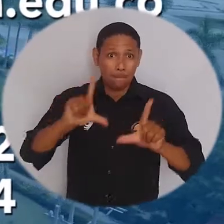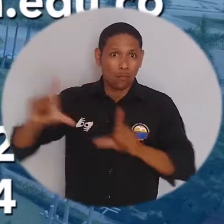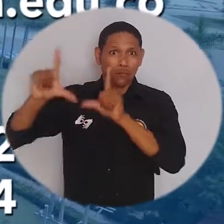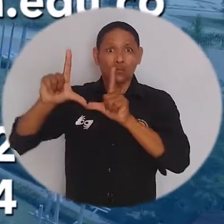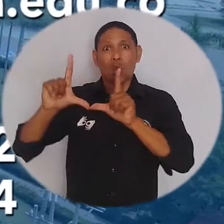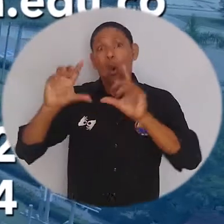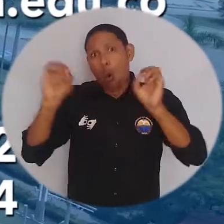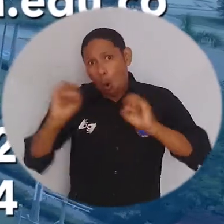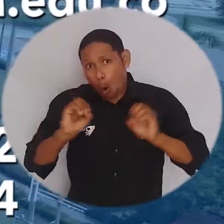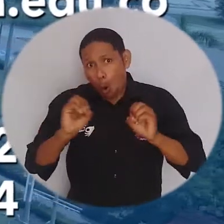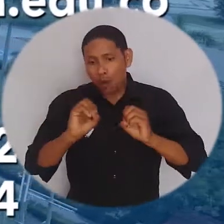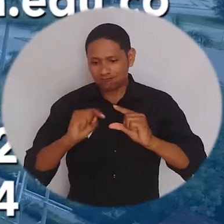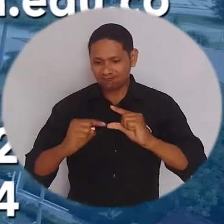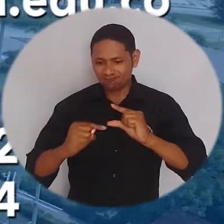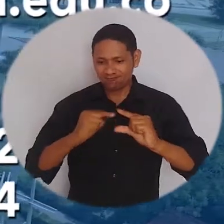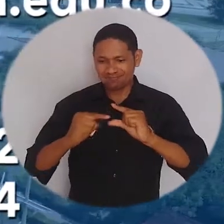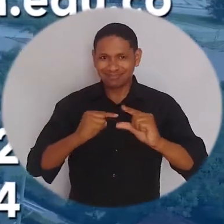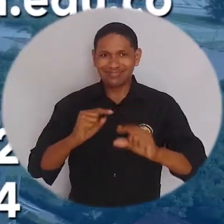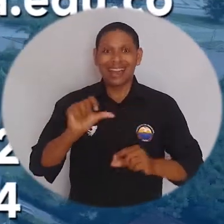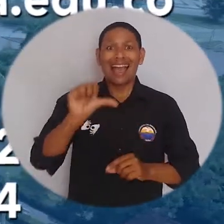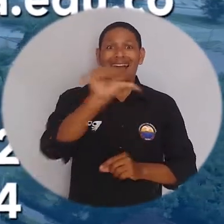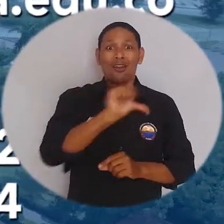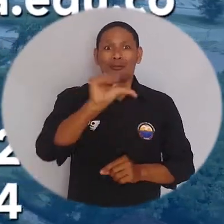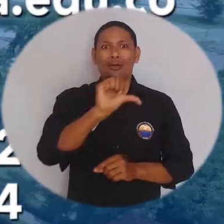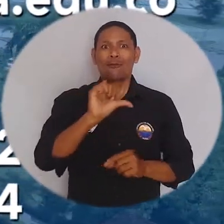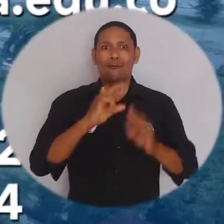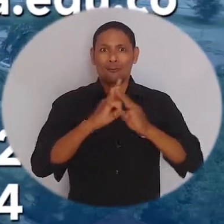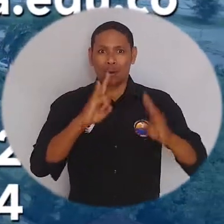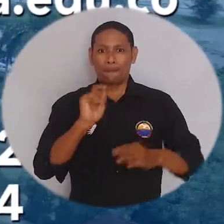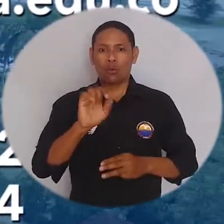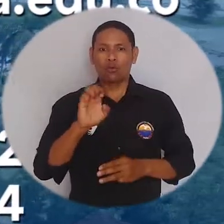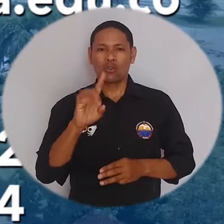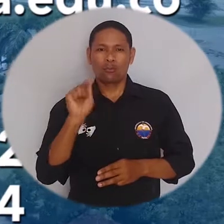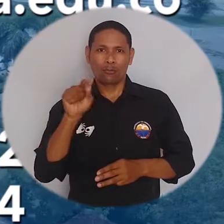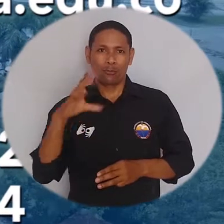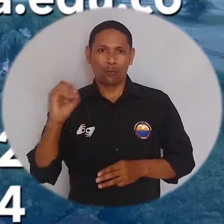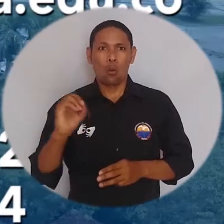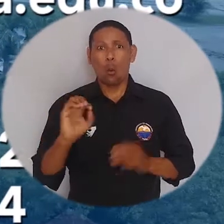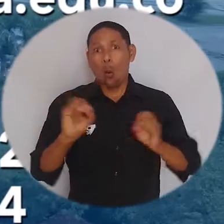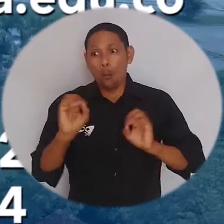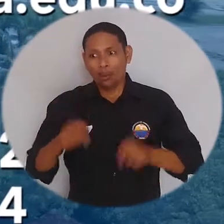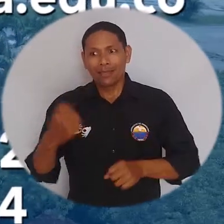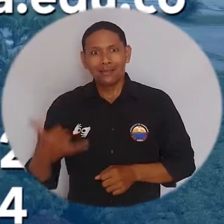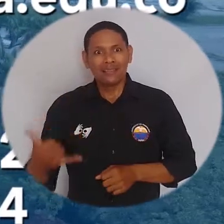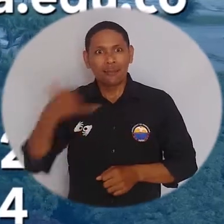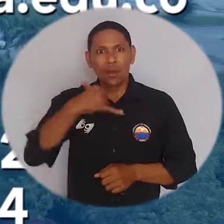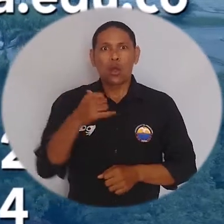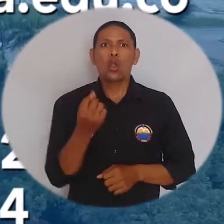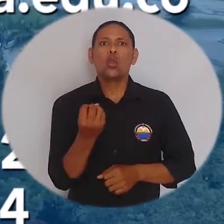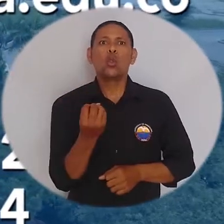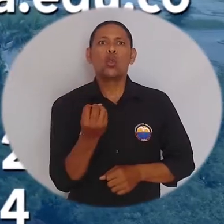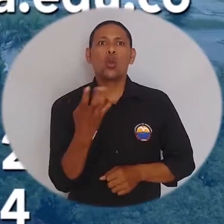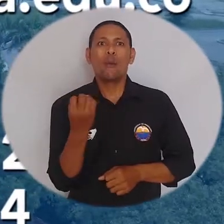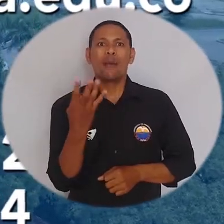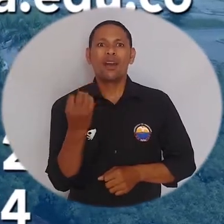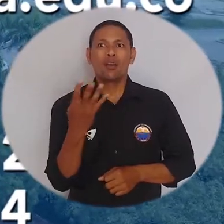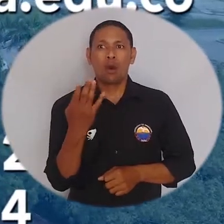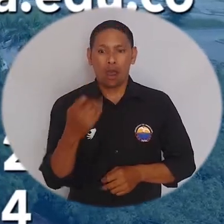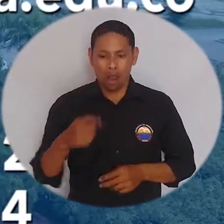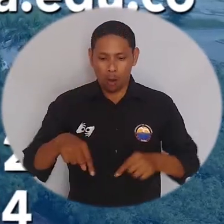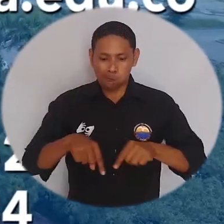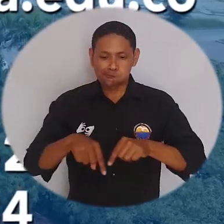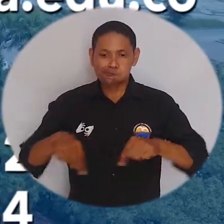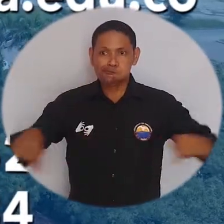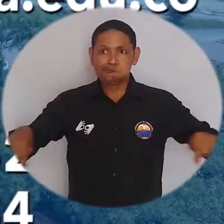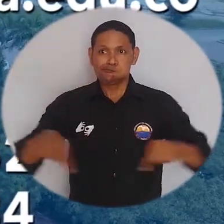al email diloe.unimagdalena.edu.co o llamarnos a los teléfonos que